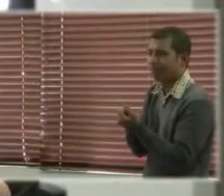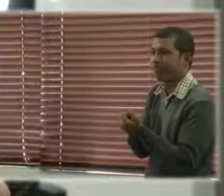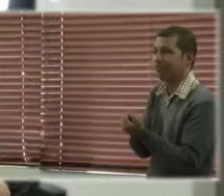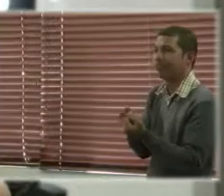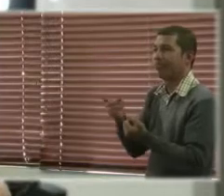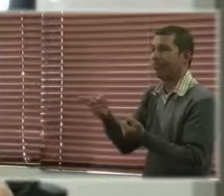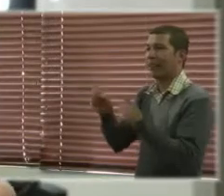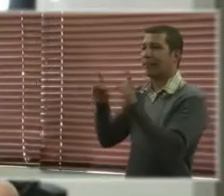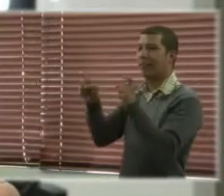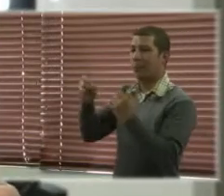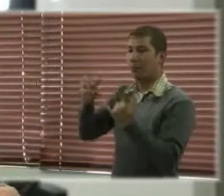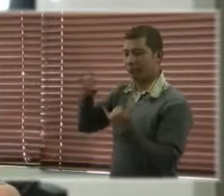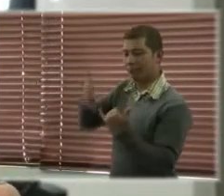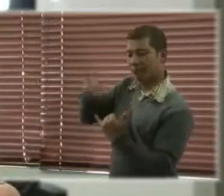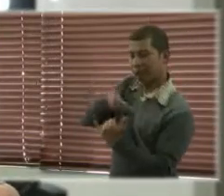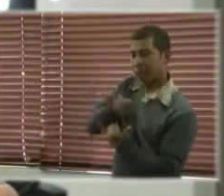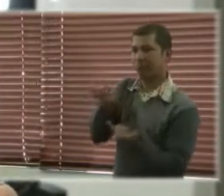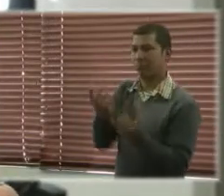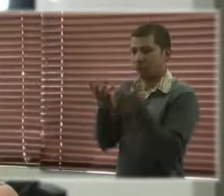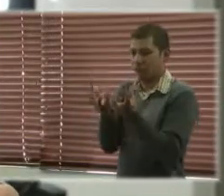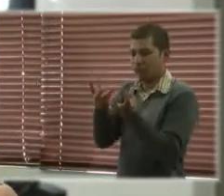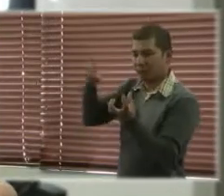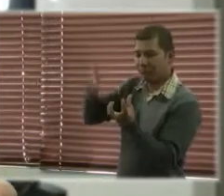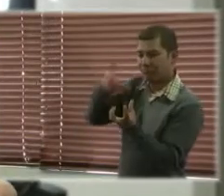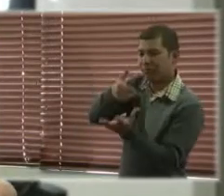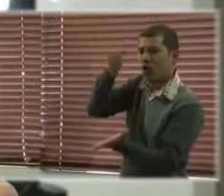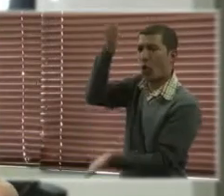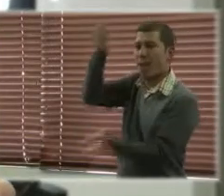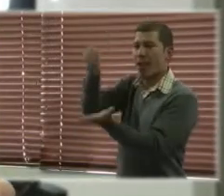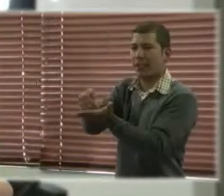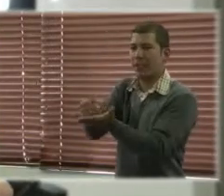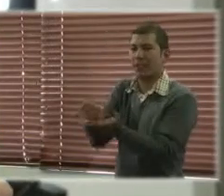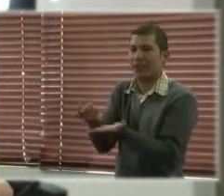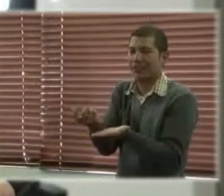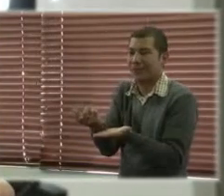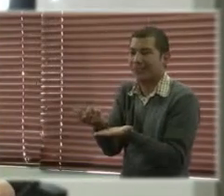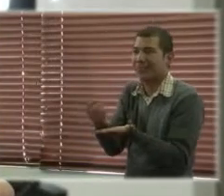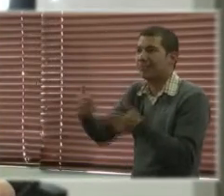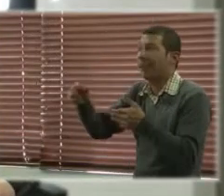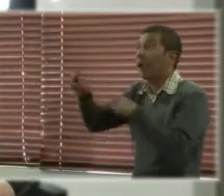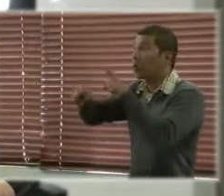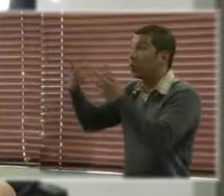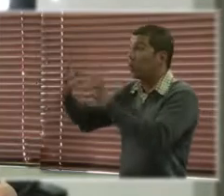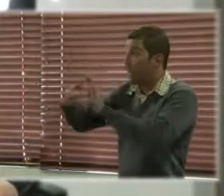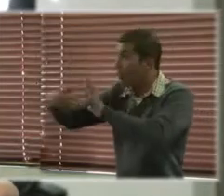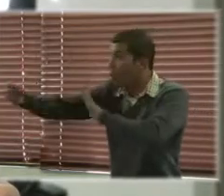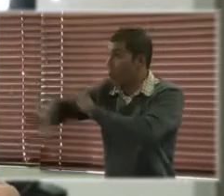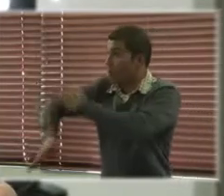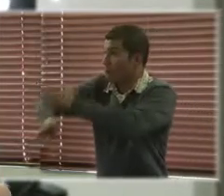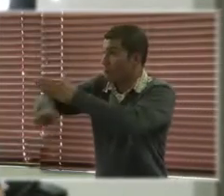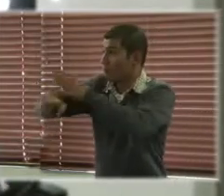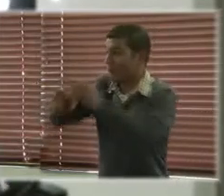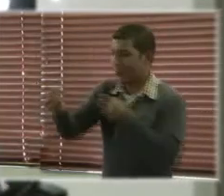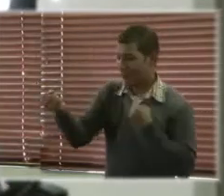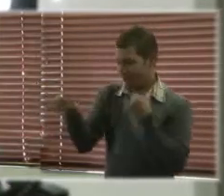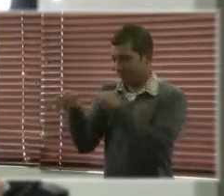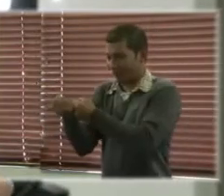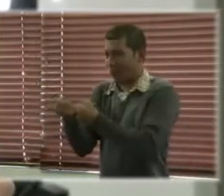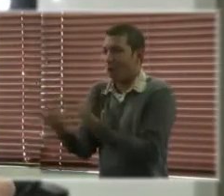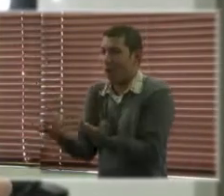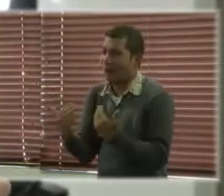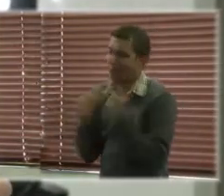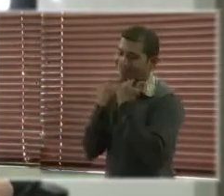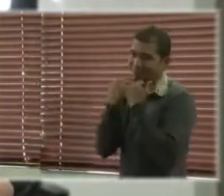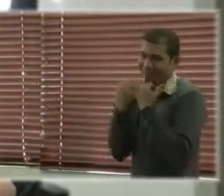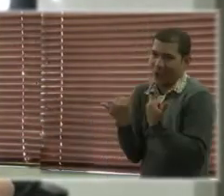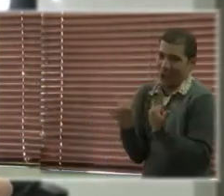esterilización forzada, sin embargo, sí hay algunas cuestiones concretas con otros proyectos que nosotros sí hemos